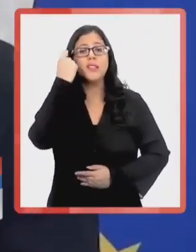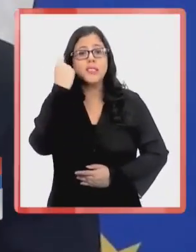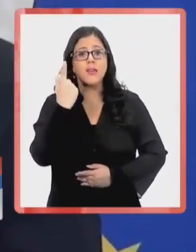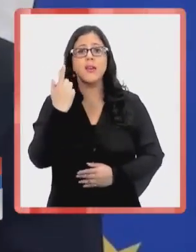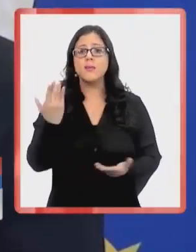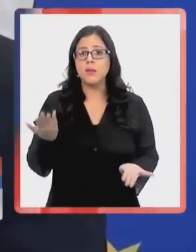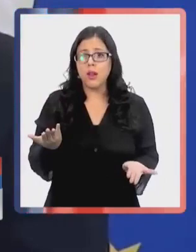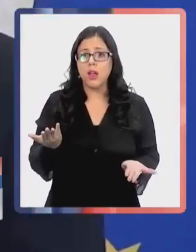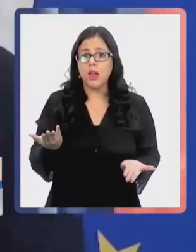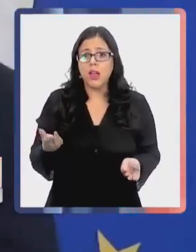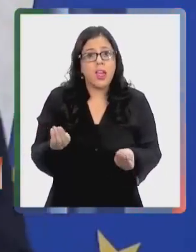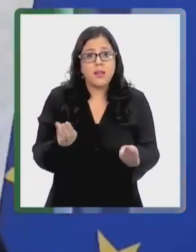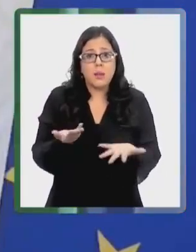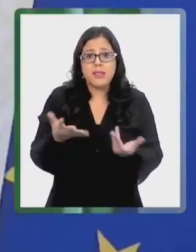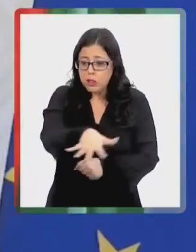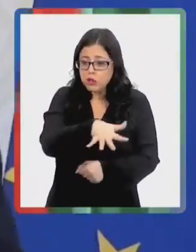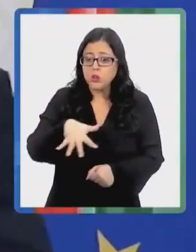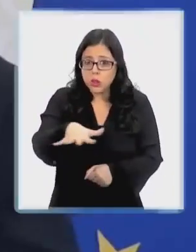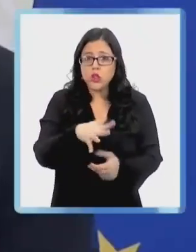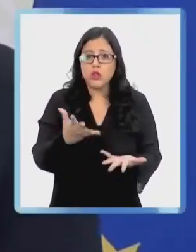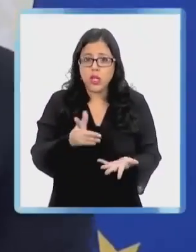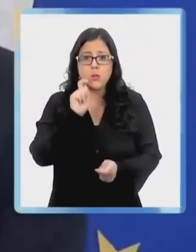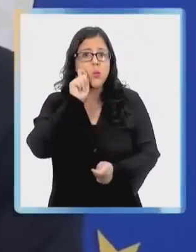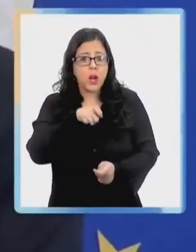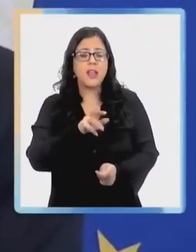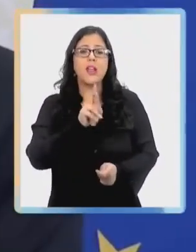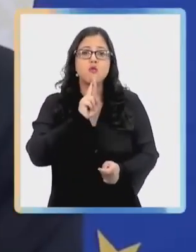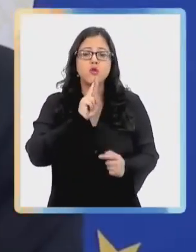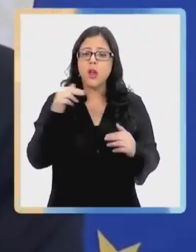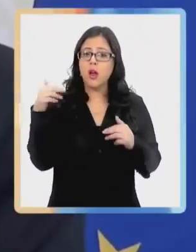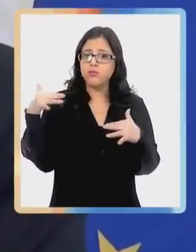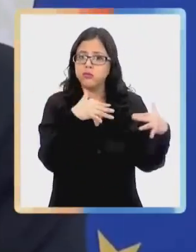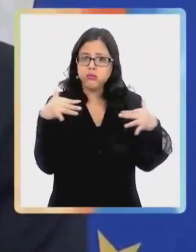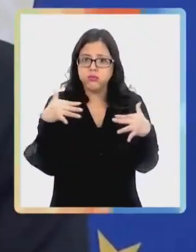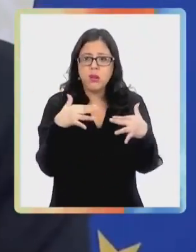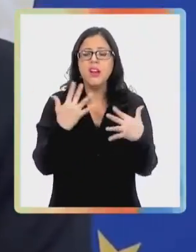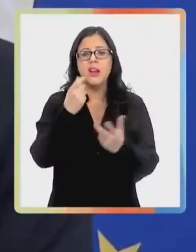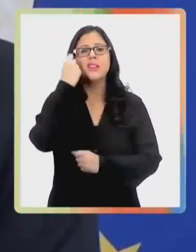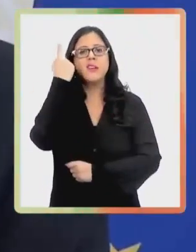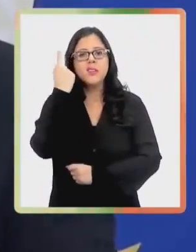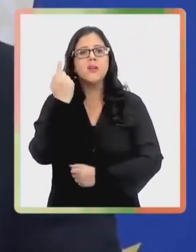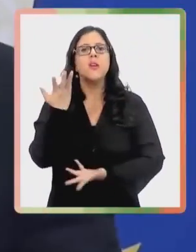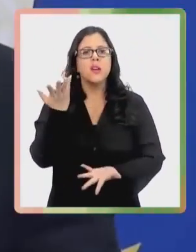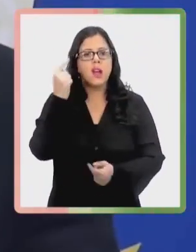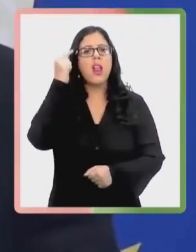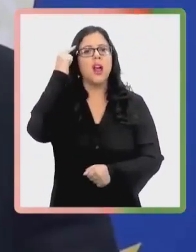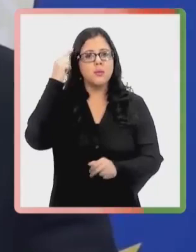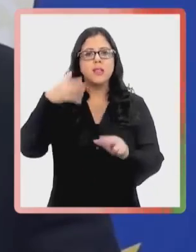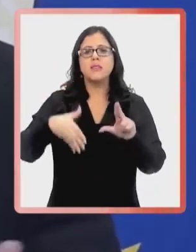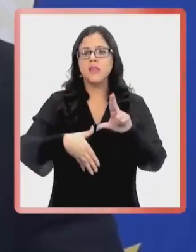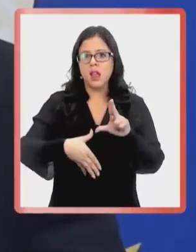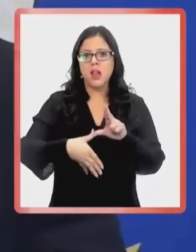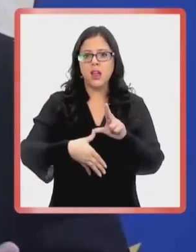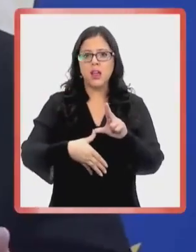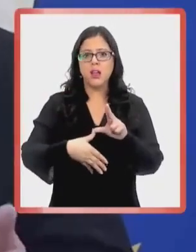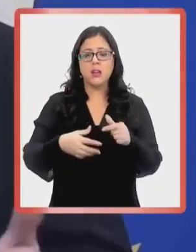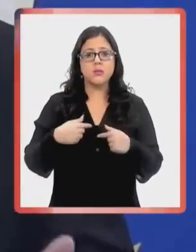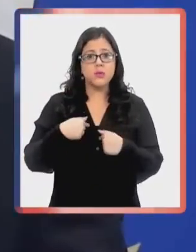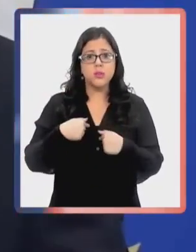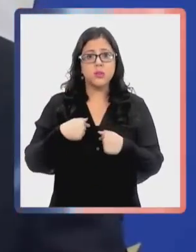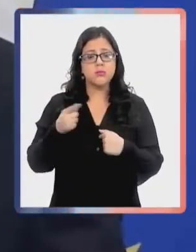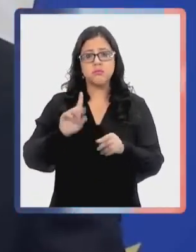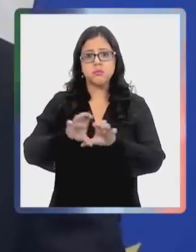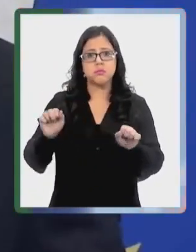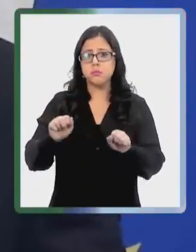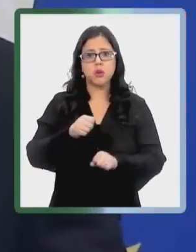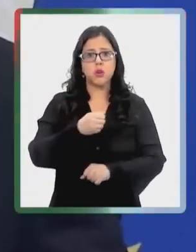Sabemos lo que está aconteciendo entre Ucrania y Rusia. Todos ya sabemos lo que piensa América Latina. Yo no tengo por